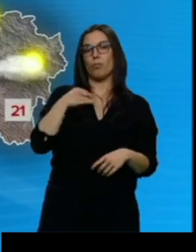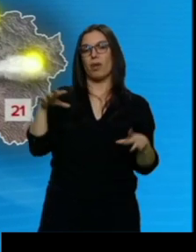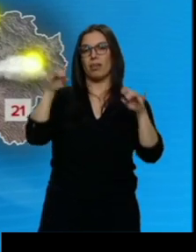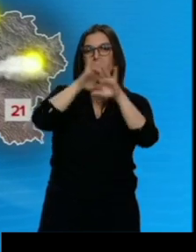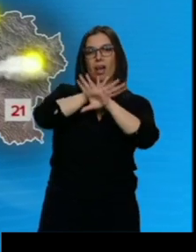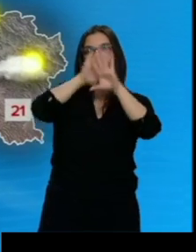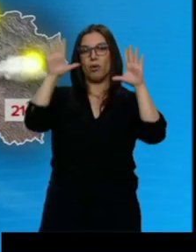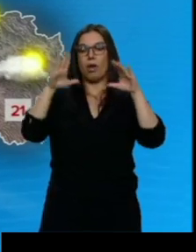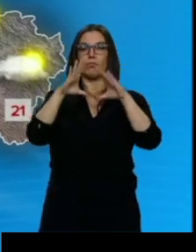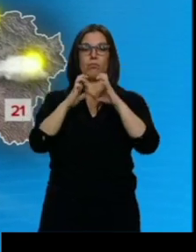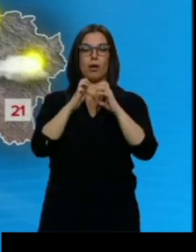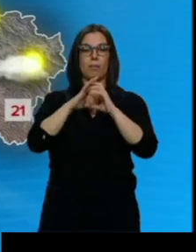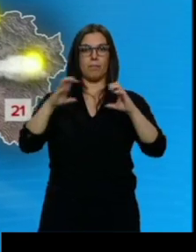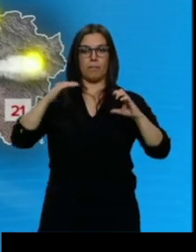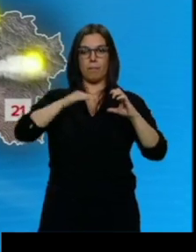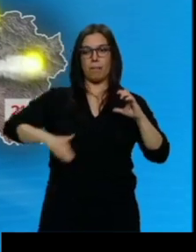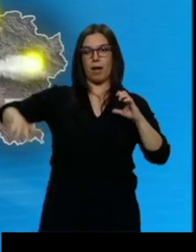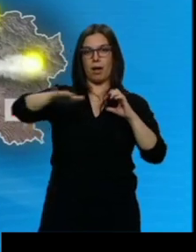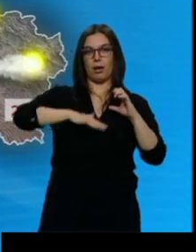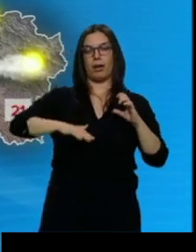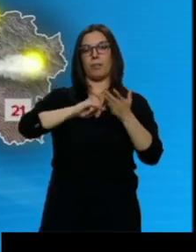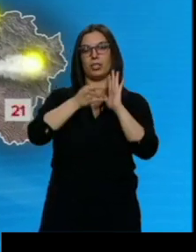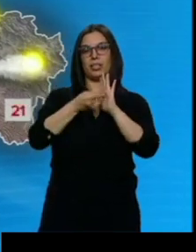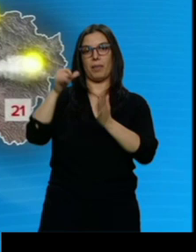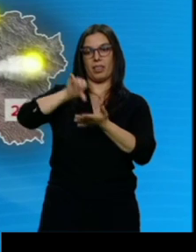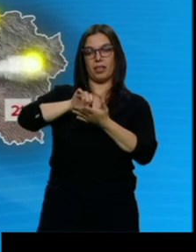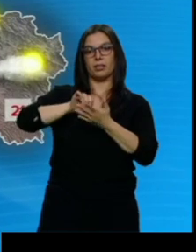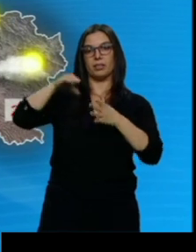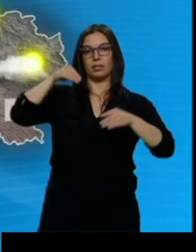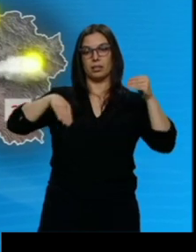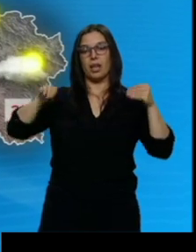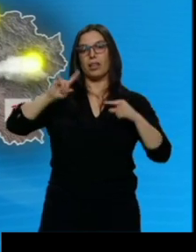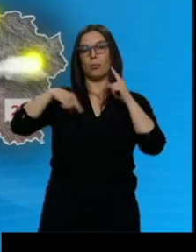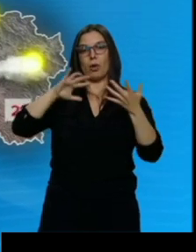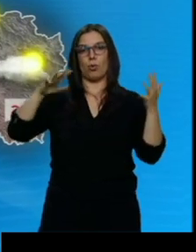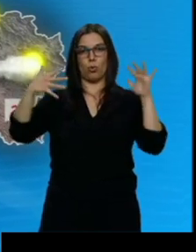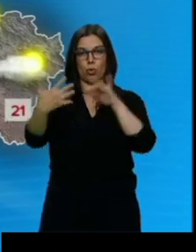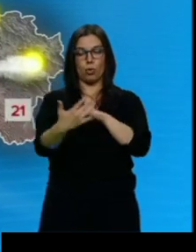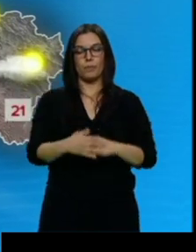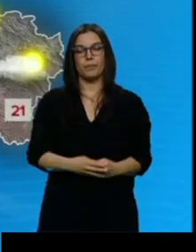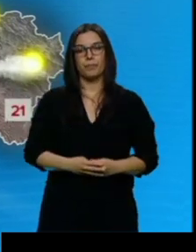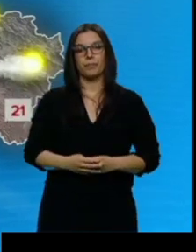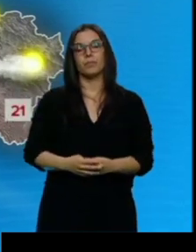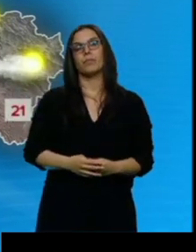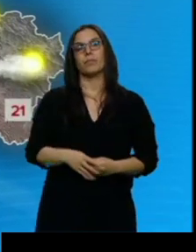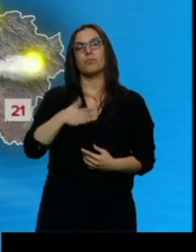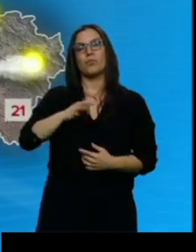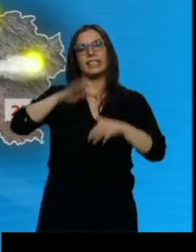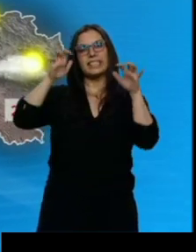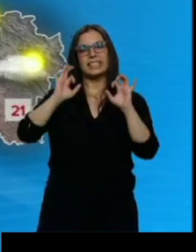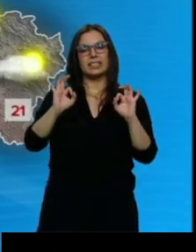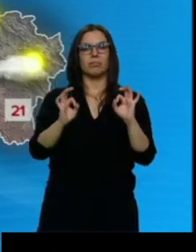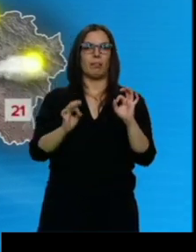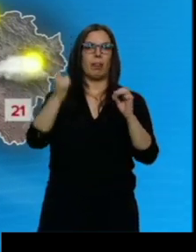la mañana en el entorno del sistema central y de evolución por la tarde. Tampoco se descarta algún chubasco débil, disperso y